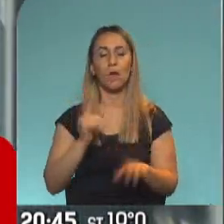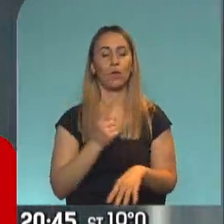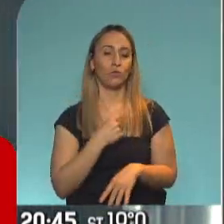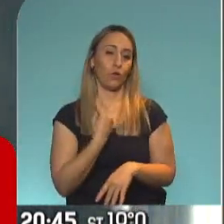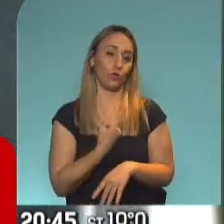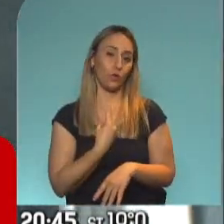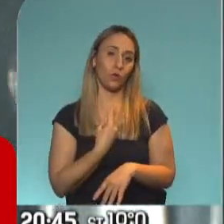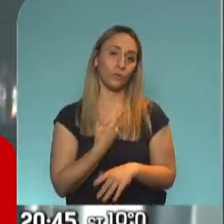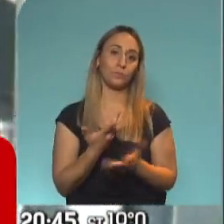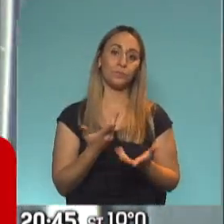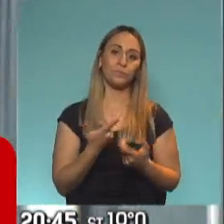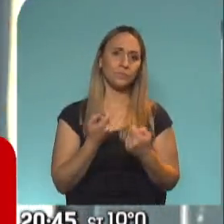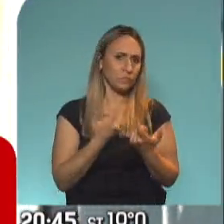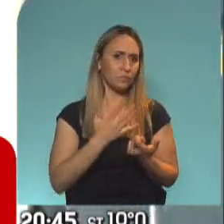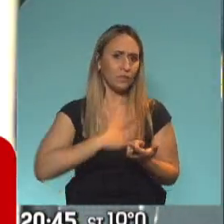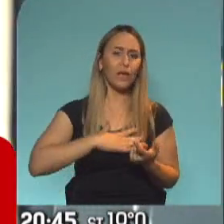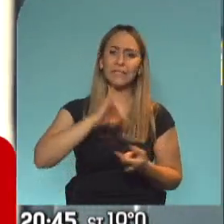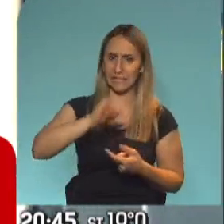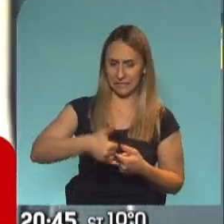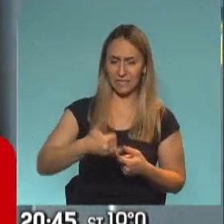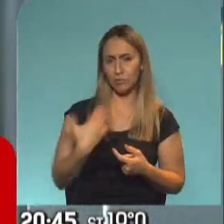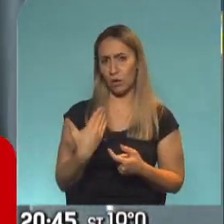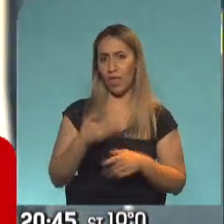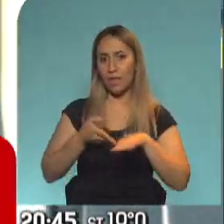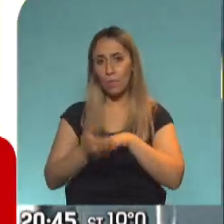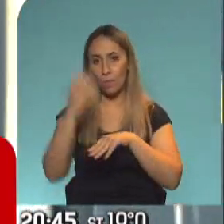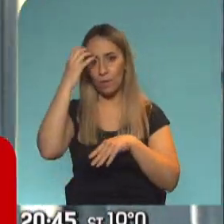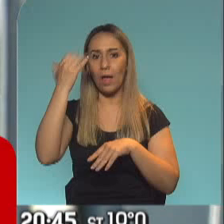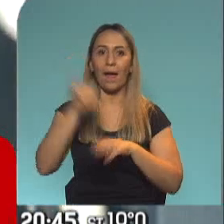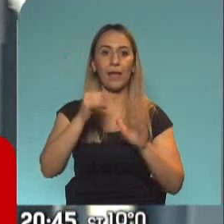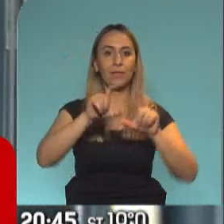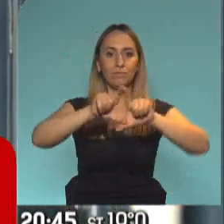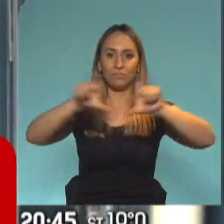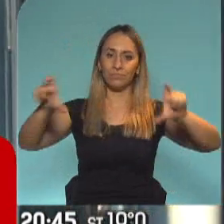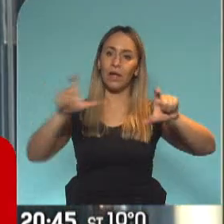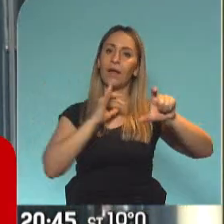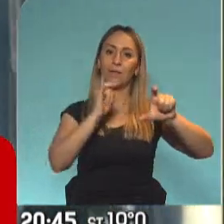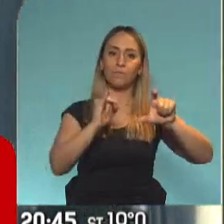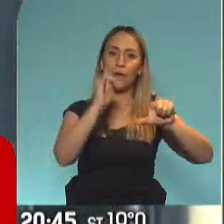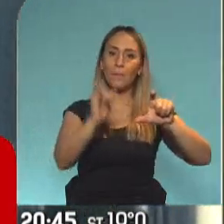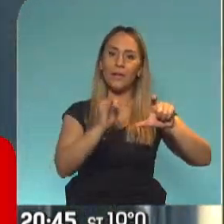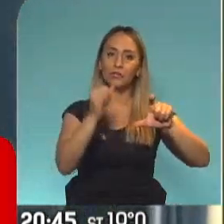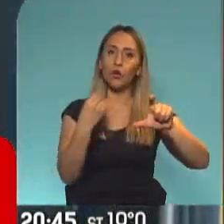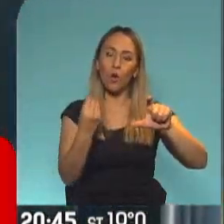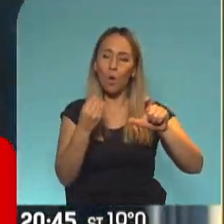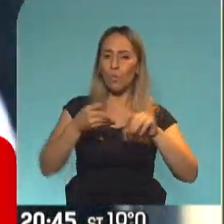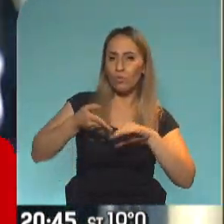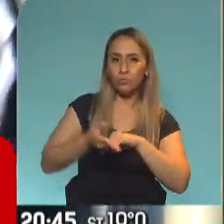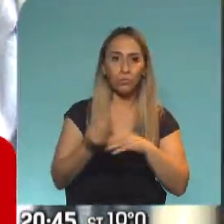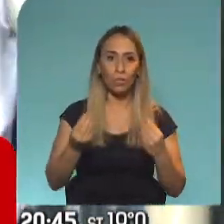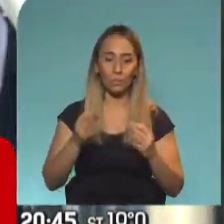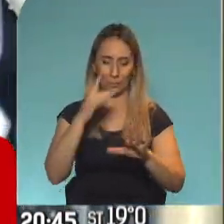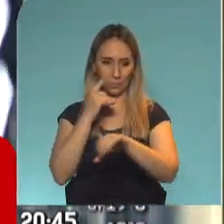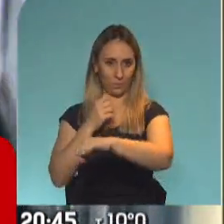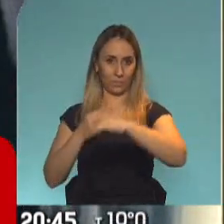Nosotros queremos llevarle tranquilidad que sí se puede utilizar. Están las indicaciones de cómo utilizar el sanitario. Y una vez que ingresamos, permiso,